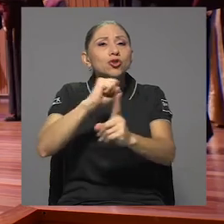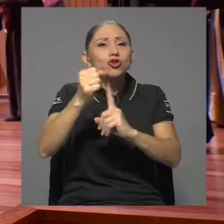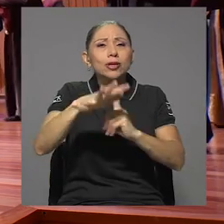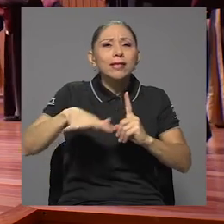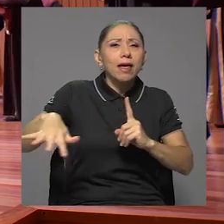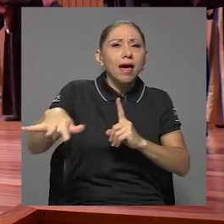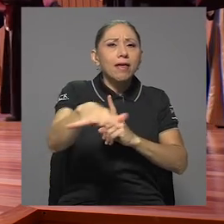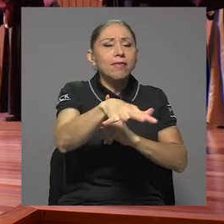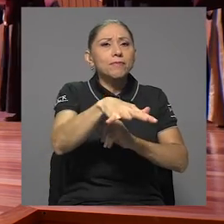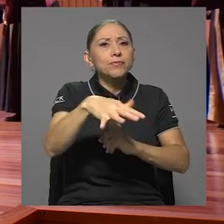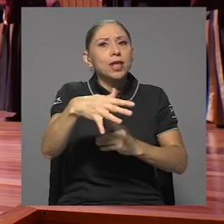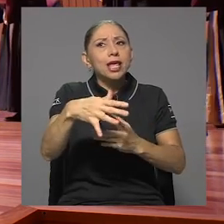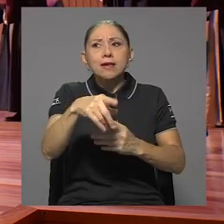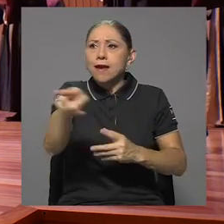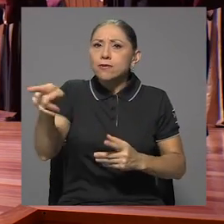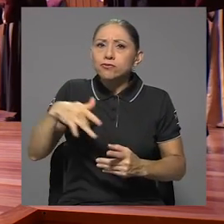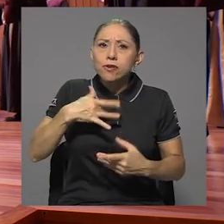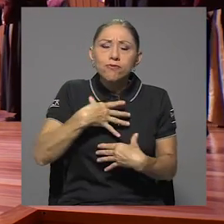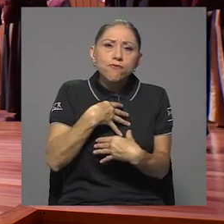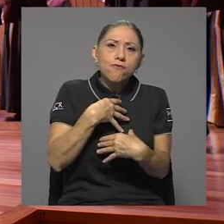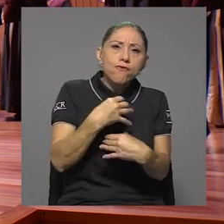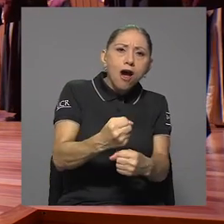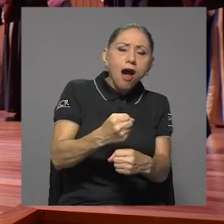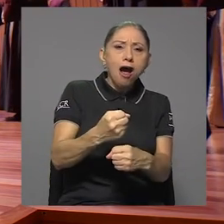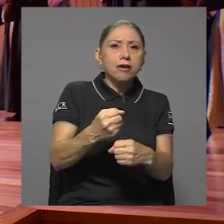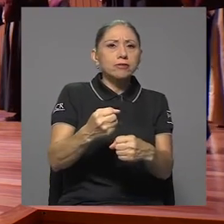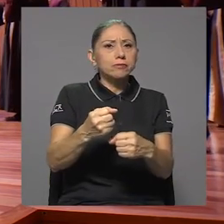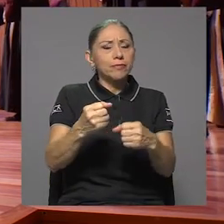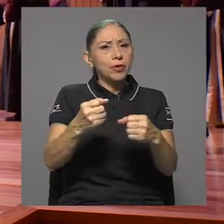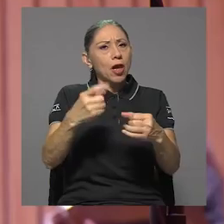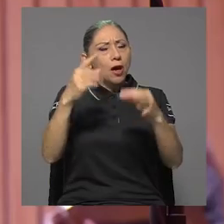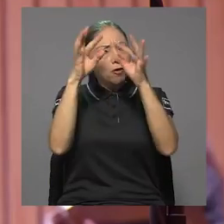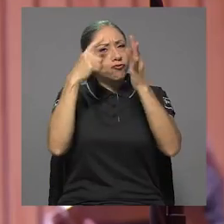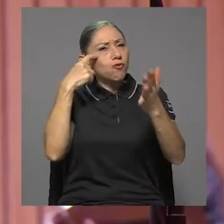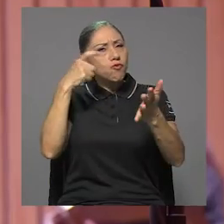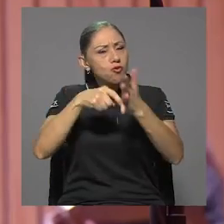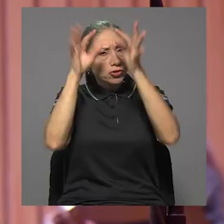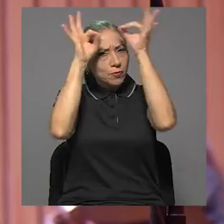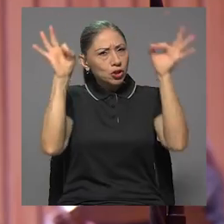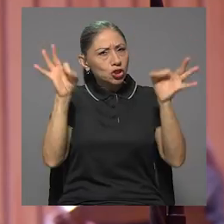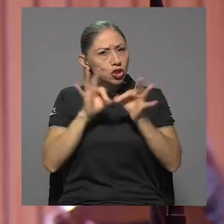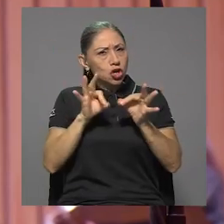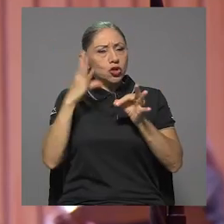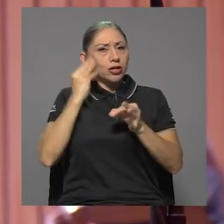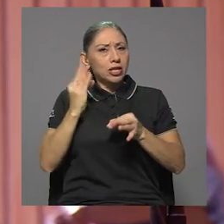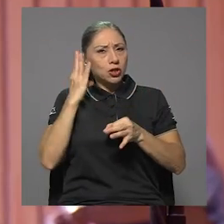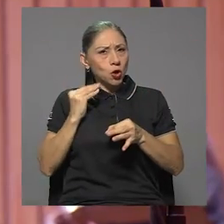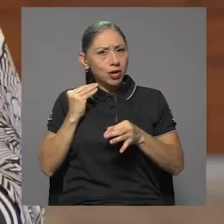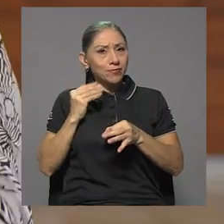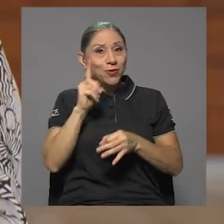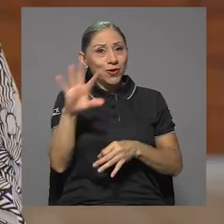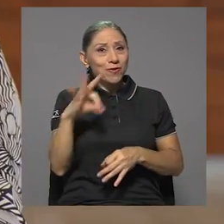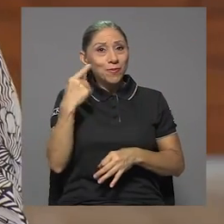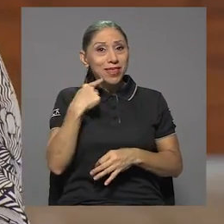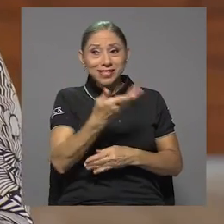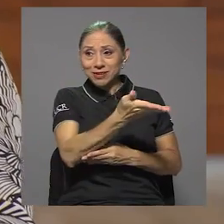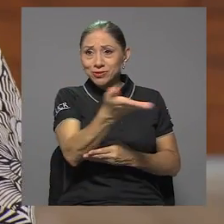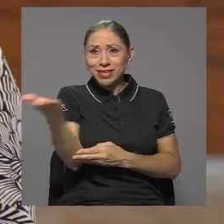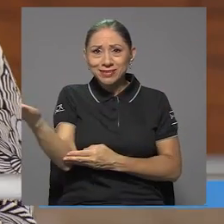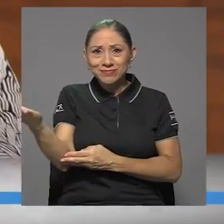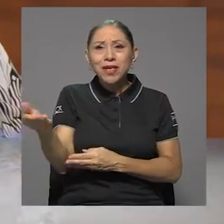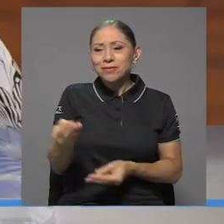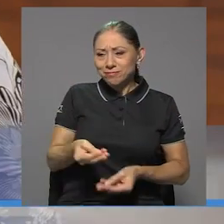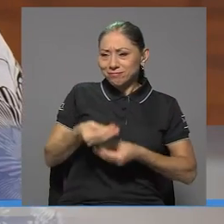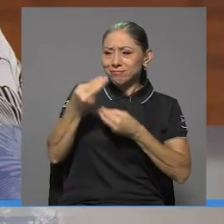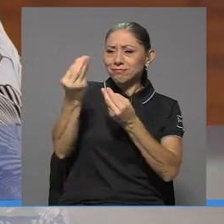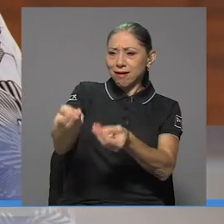confianza, todo el prestigio, la trayectoria que tenemos también. Es una manera de decirle a la sociedad costarricense, aquí está